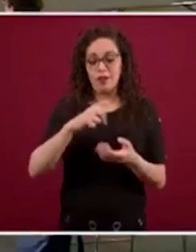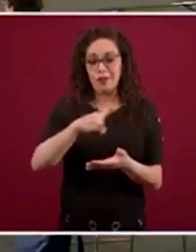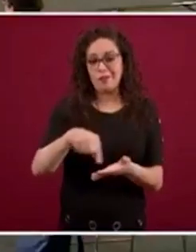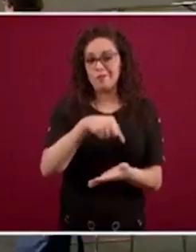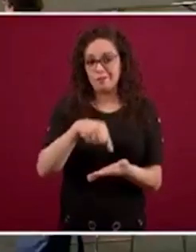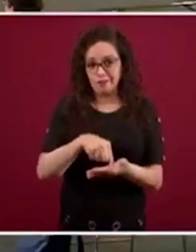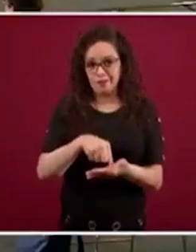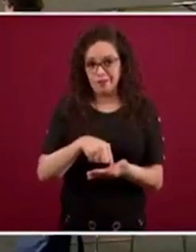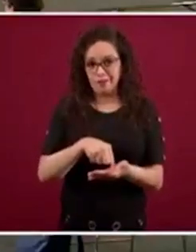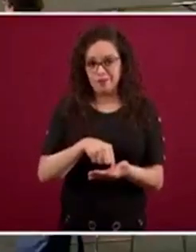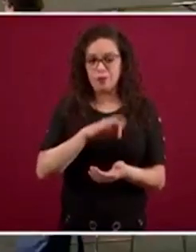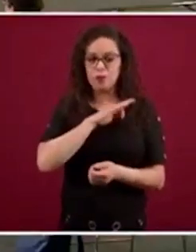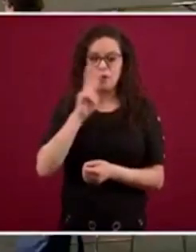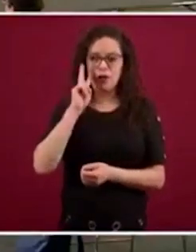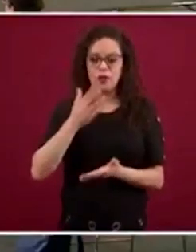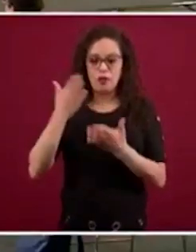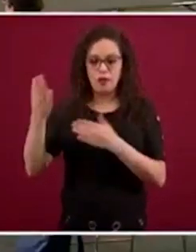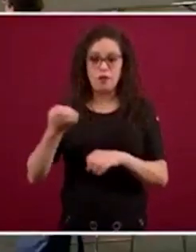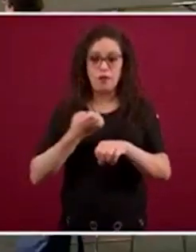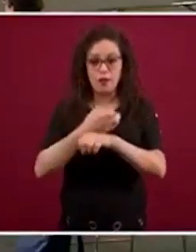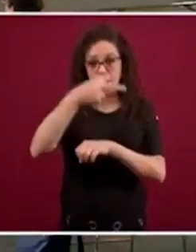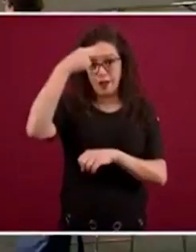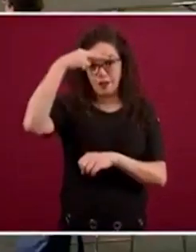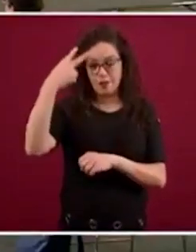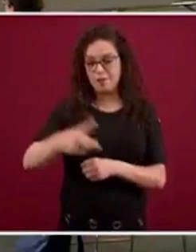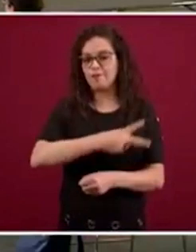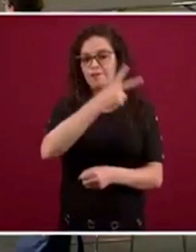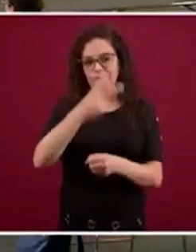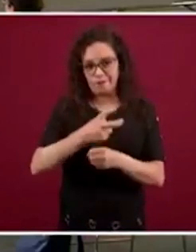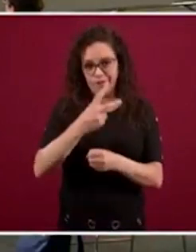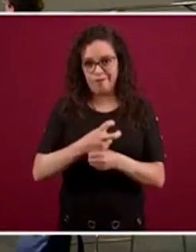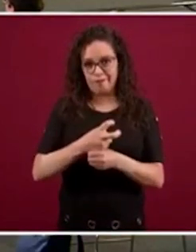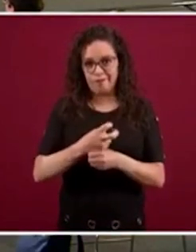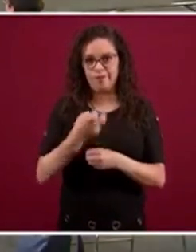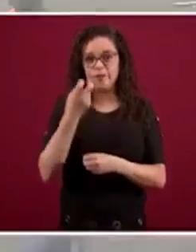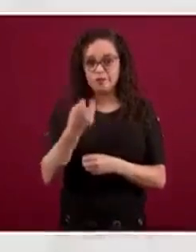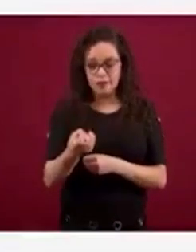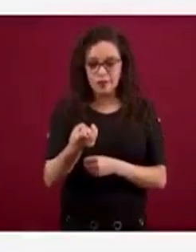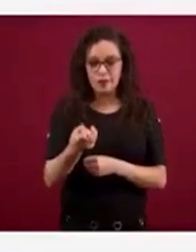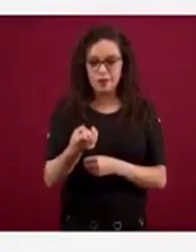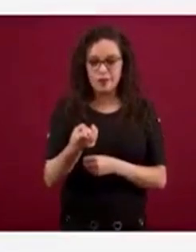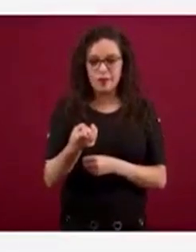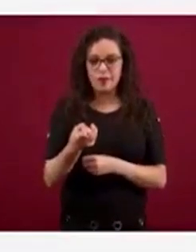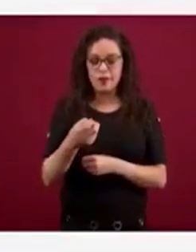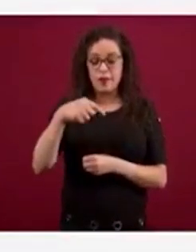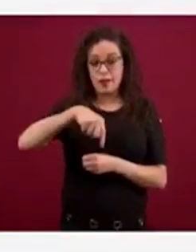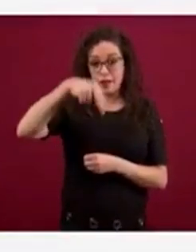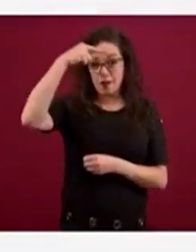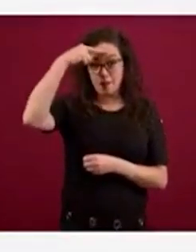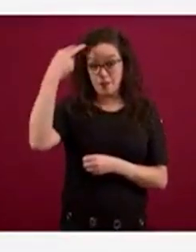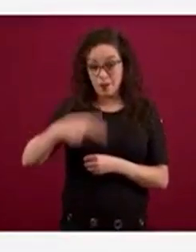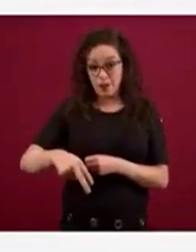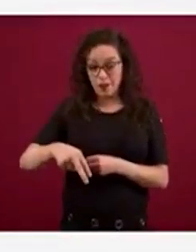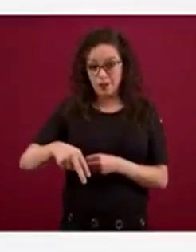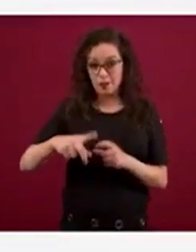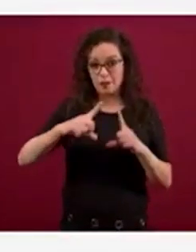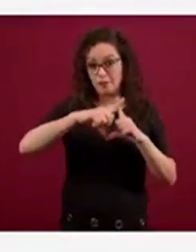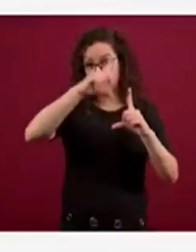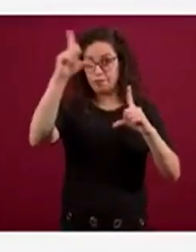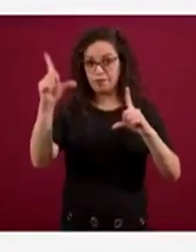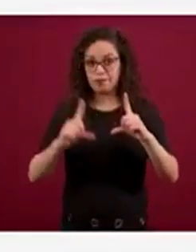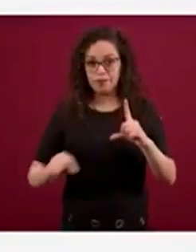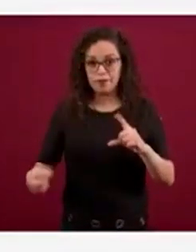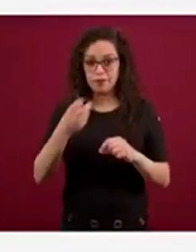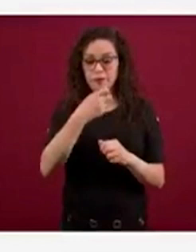de hecho, como ven, el Estado de México es el que le sigue, entonces tiene que ver un poco también dónde inició para México, para el país, los